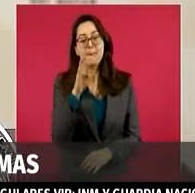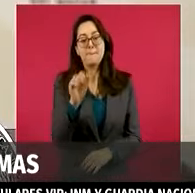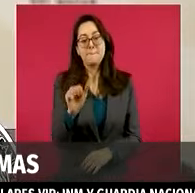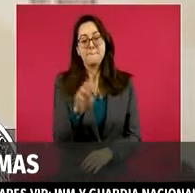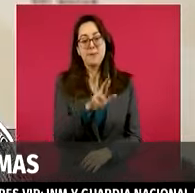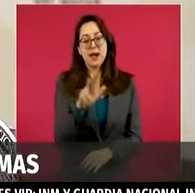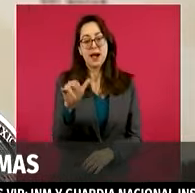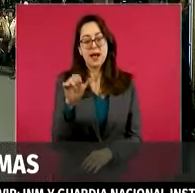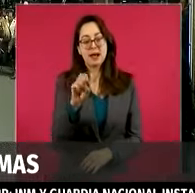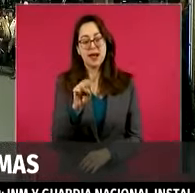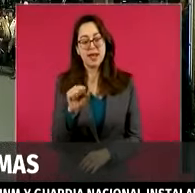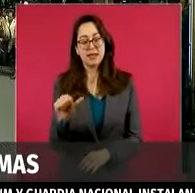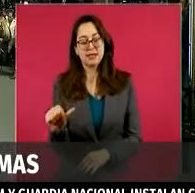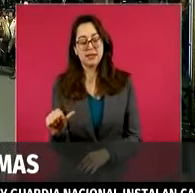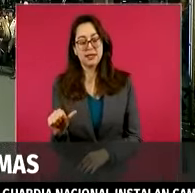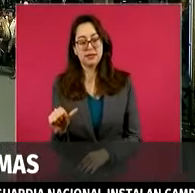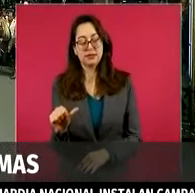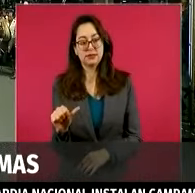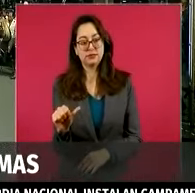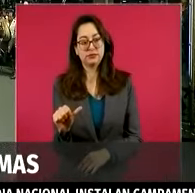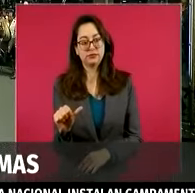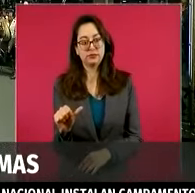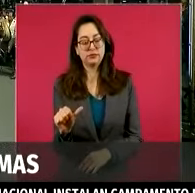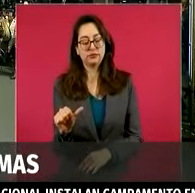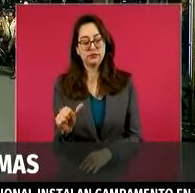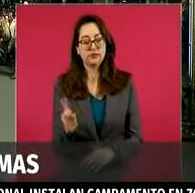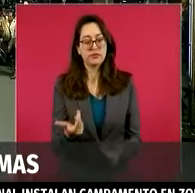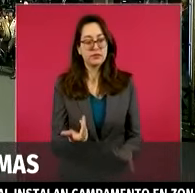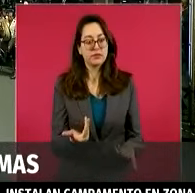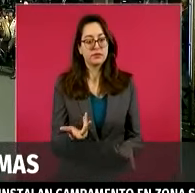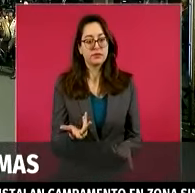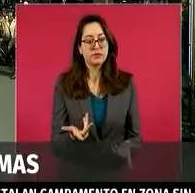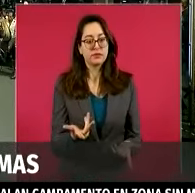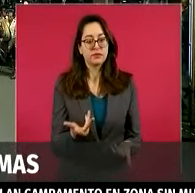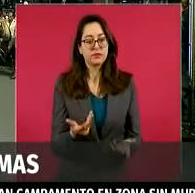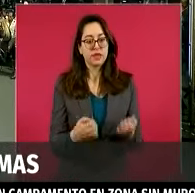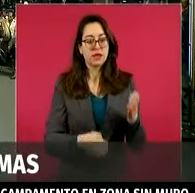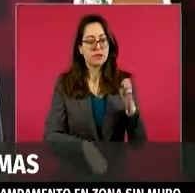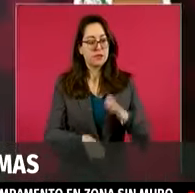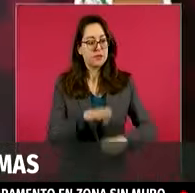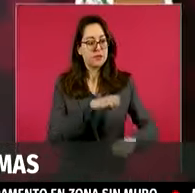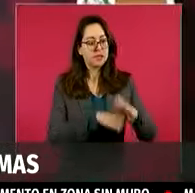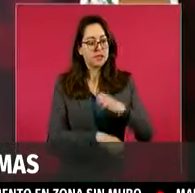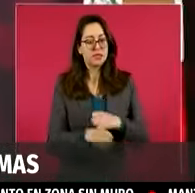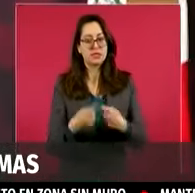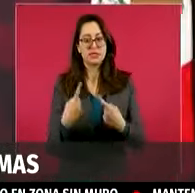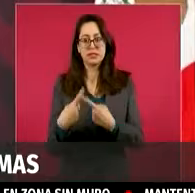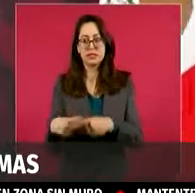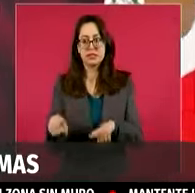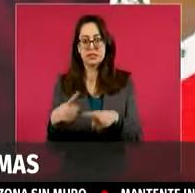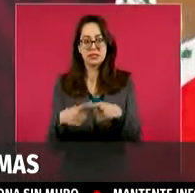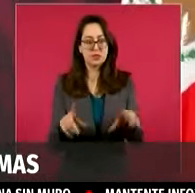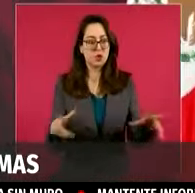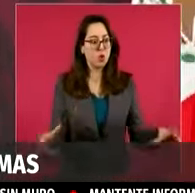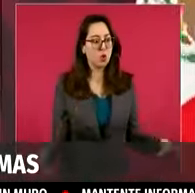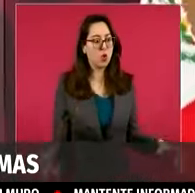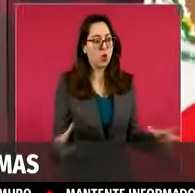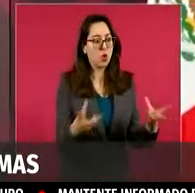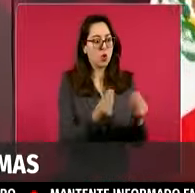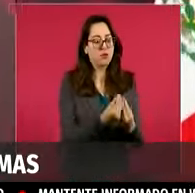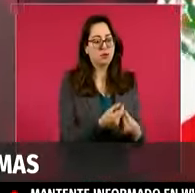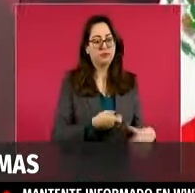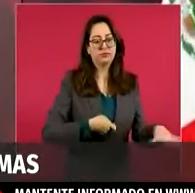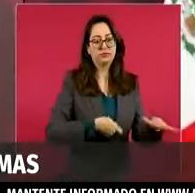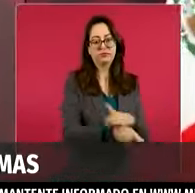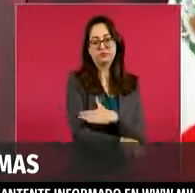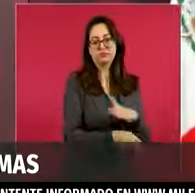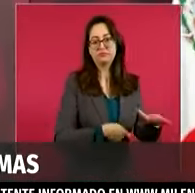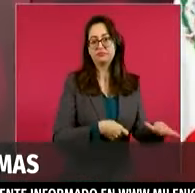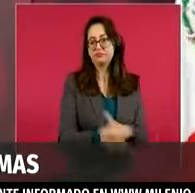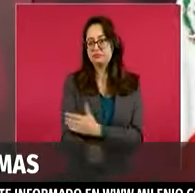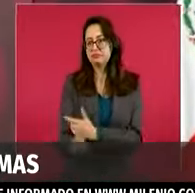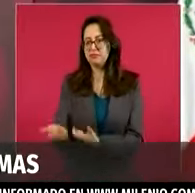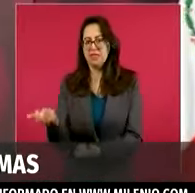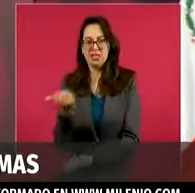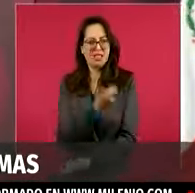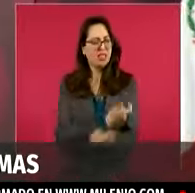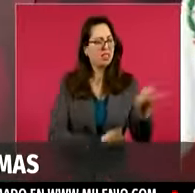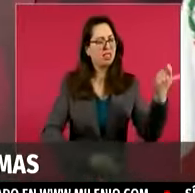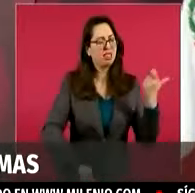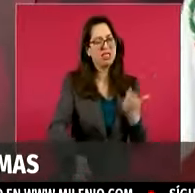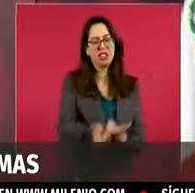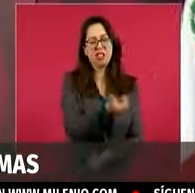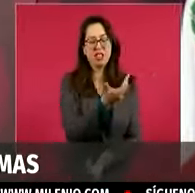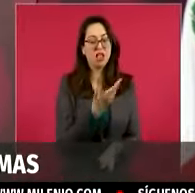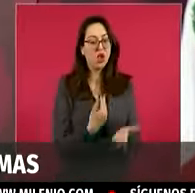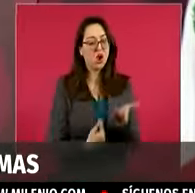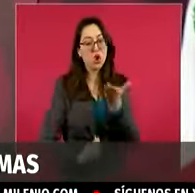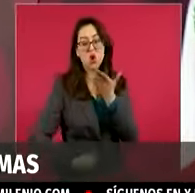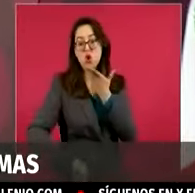dentro de estas iniciativas enviadas por el mandatario mexicano, son 20, hablaba justamente de la disminución, al menos de 11 a 7, el